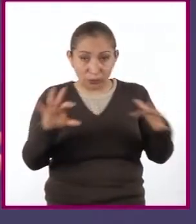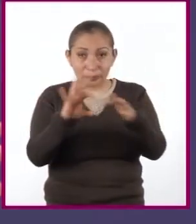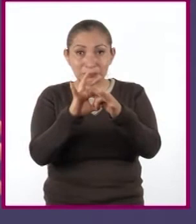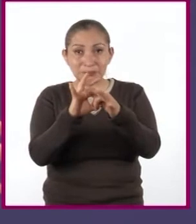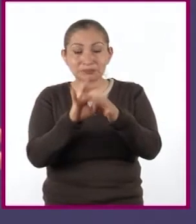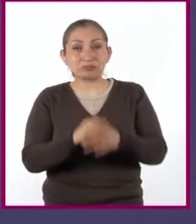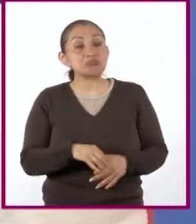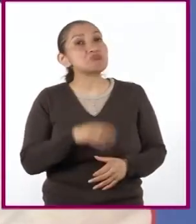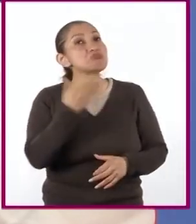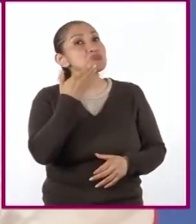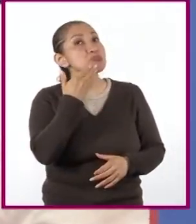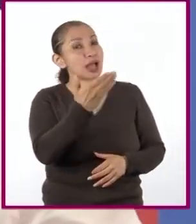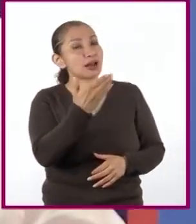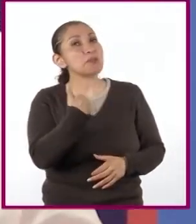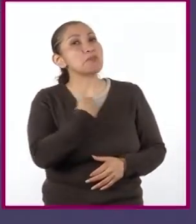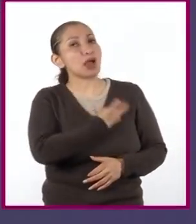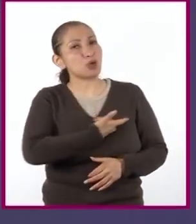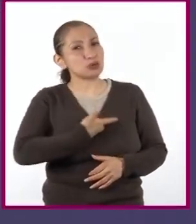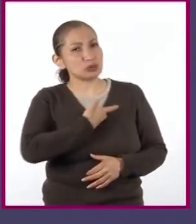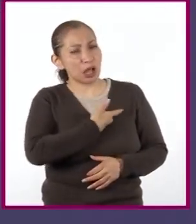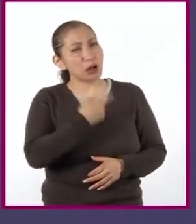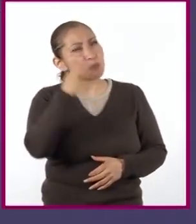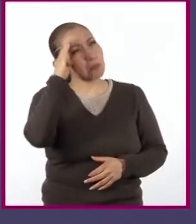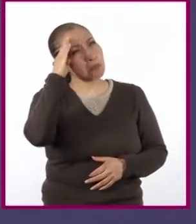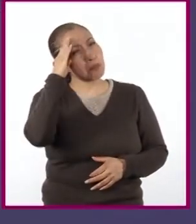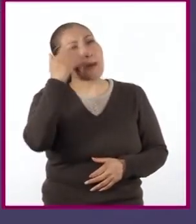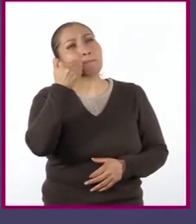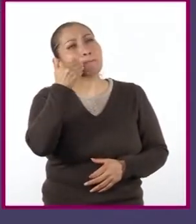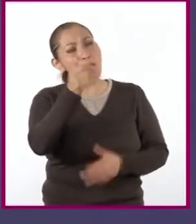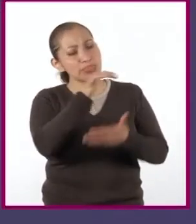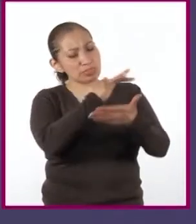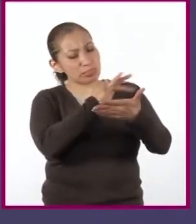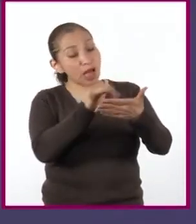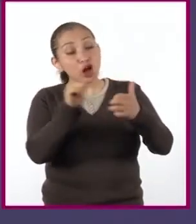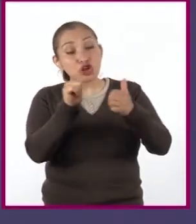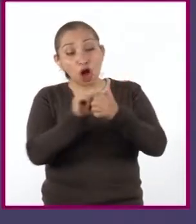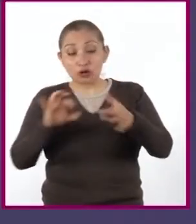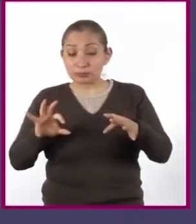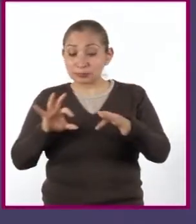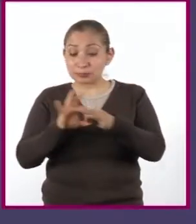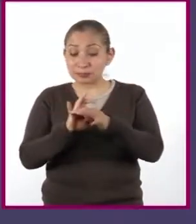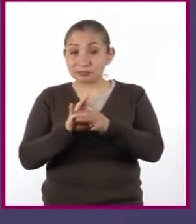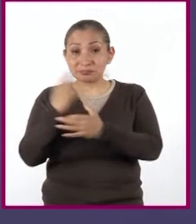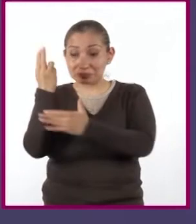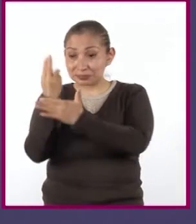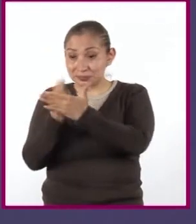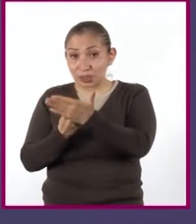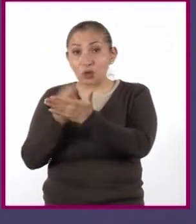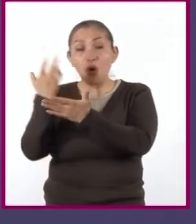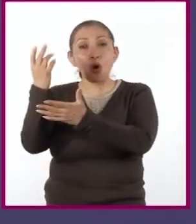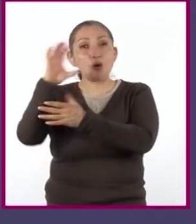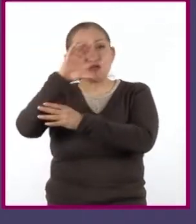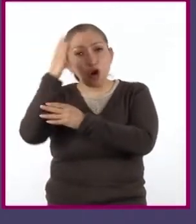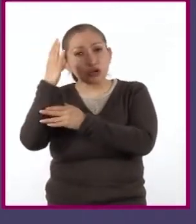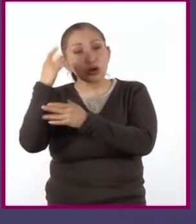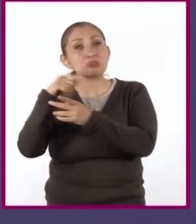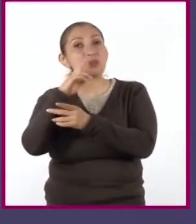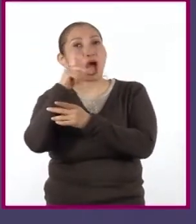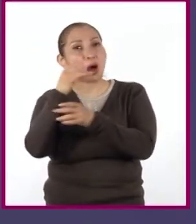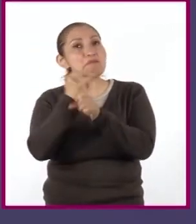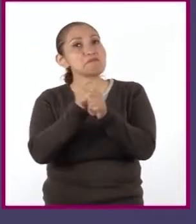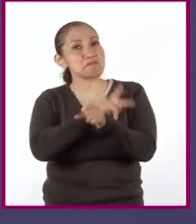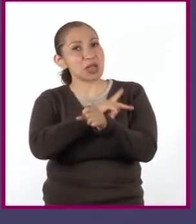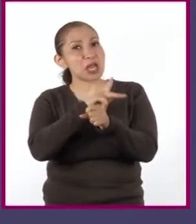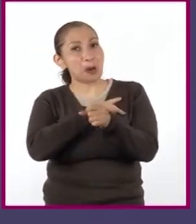Suena bien. Me gusta pensar que un buen texto apoyado con buenos recursos gráficos hará mejor mi investigación